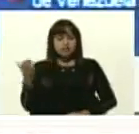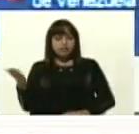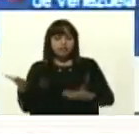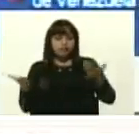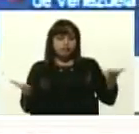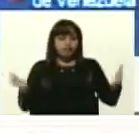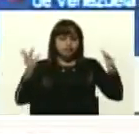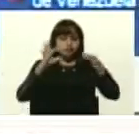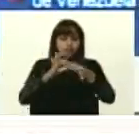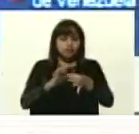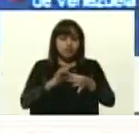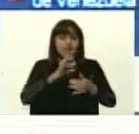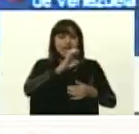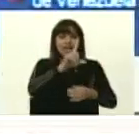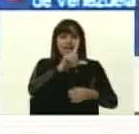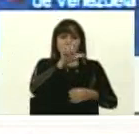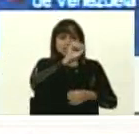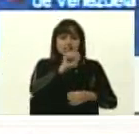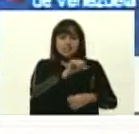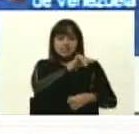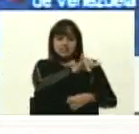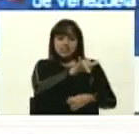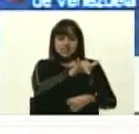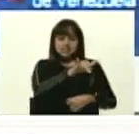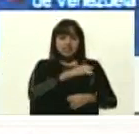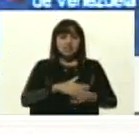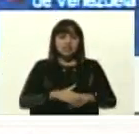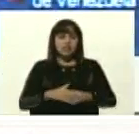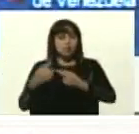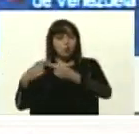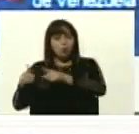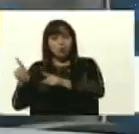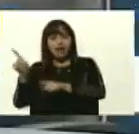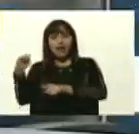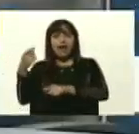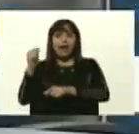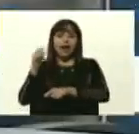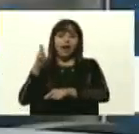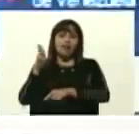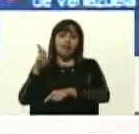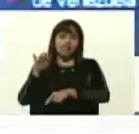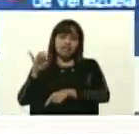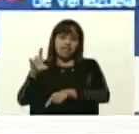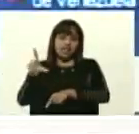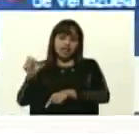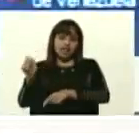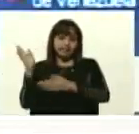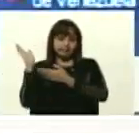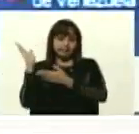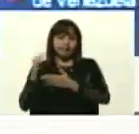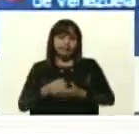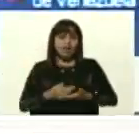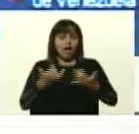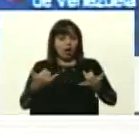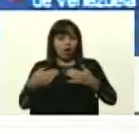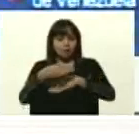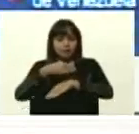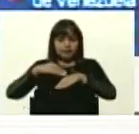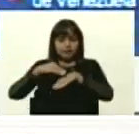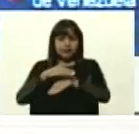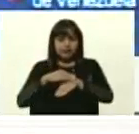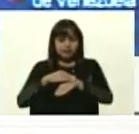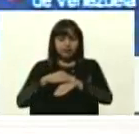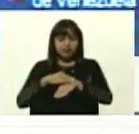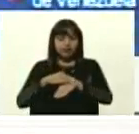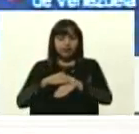Elsie Rosales y Gabriela Jiménez, para lo que salga. Bueno, Gabriela, por favor, haznos un panorama